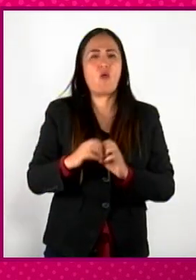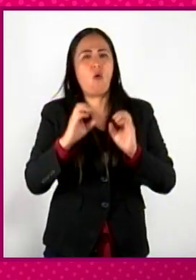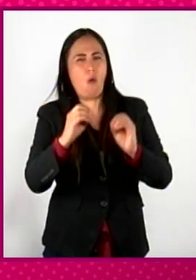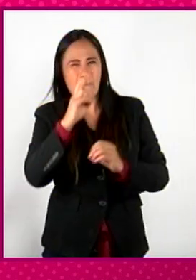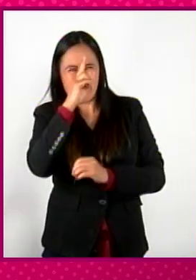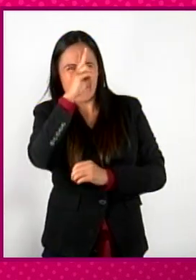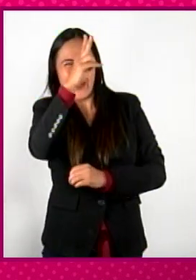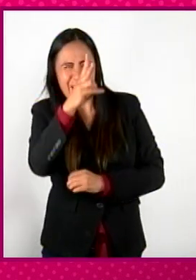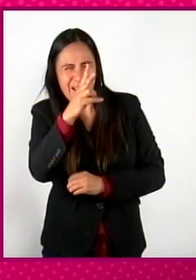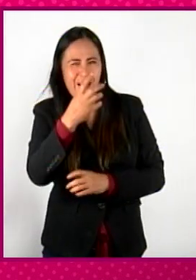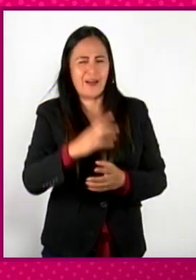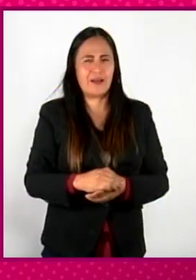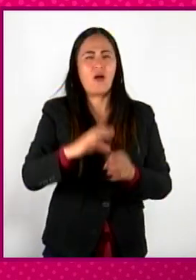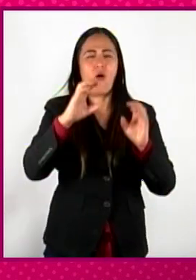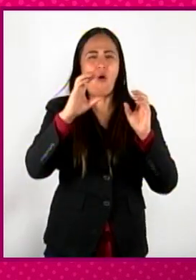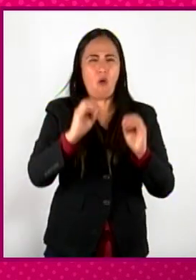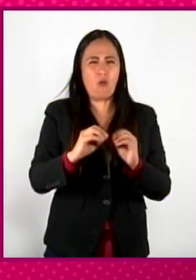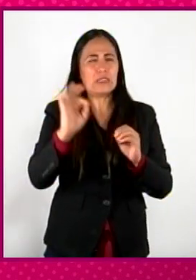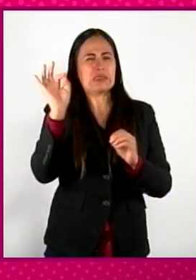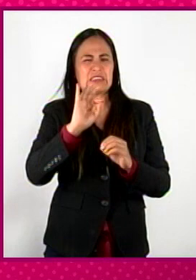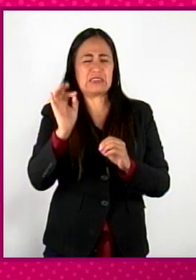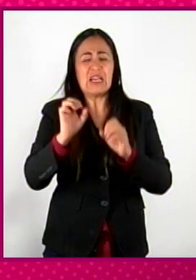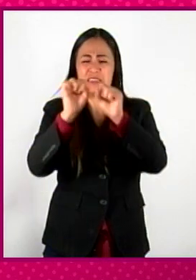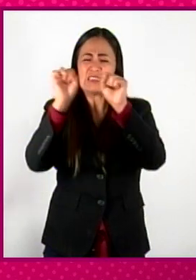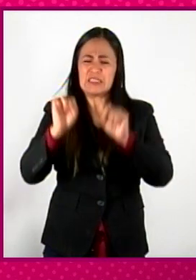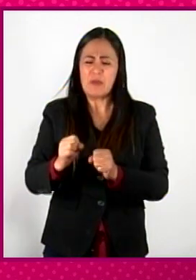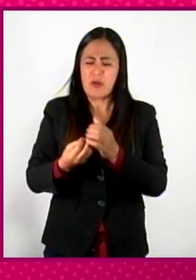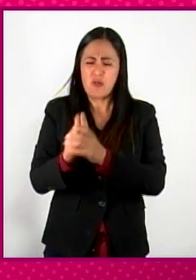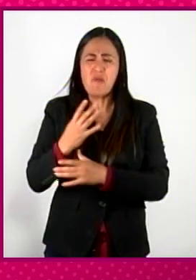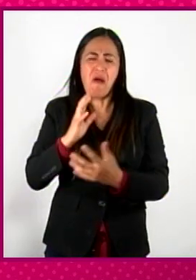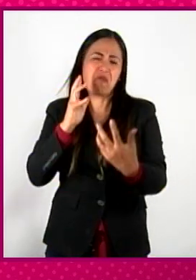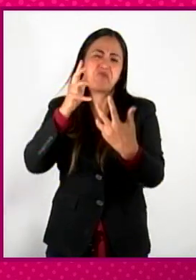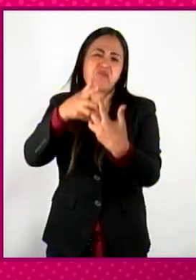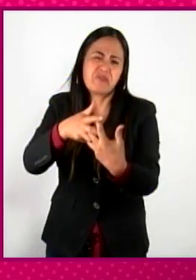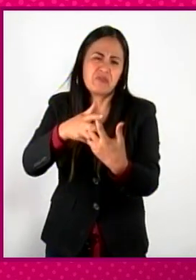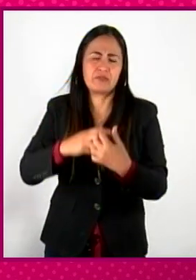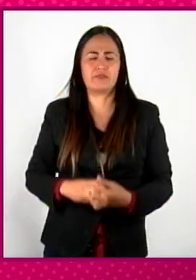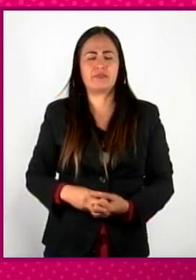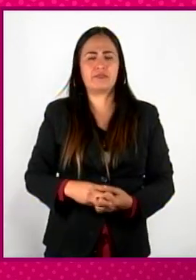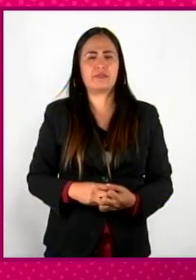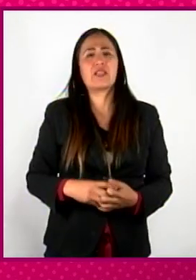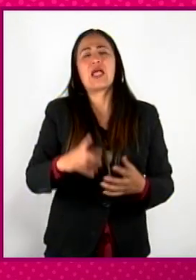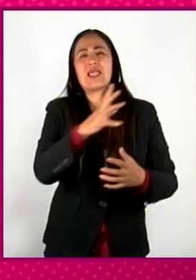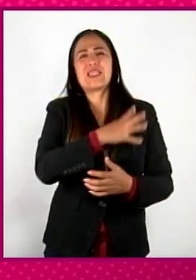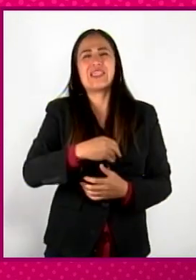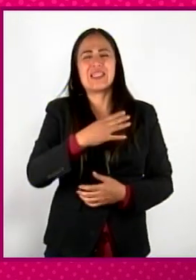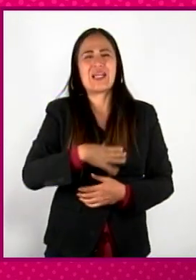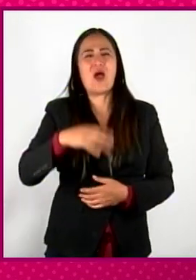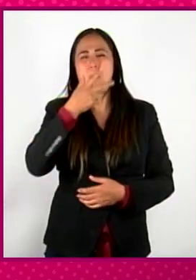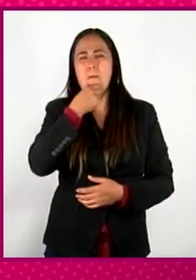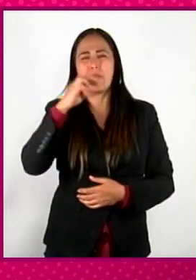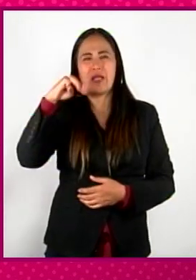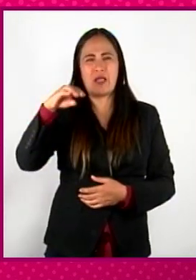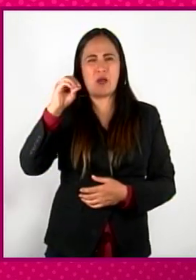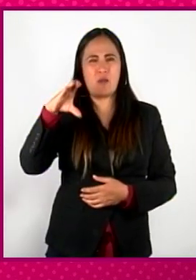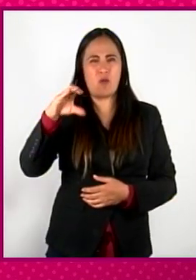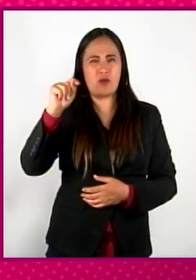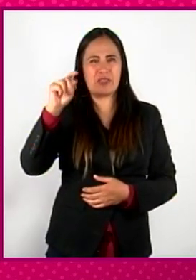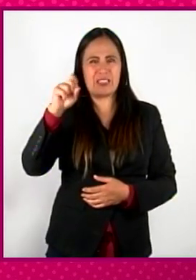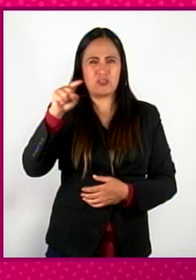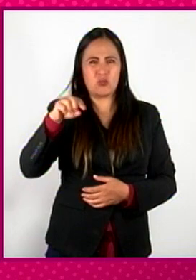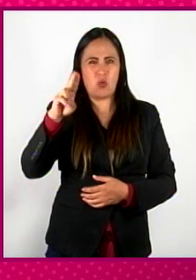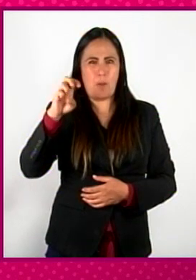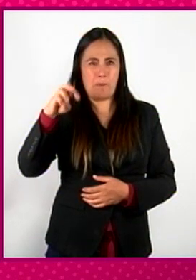venganzas o incluso con la adaptación a este sistema nuevo que es el caso de Tequich con la hija de Moctezuma que la casan cinco